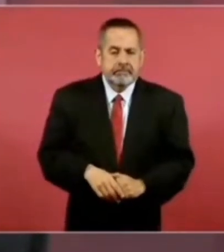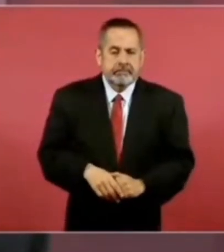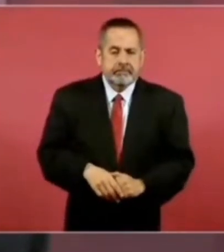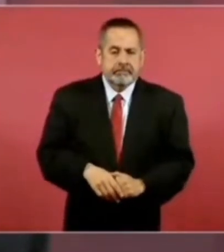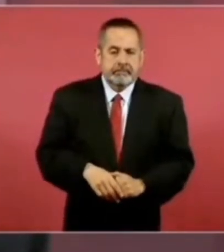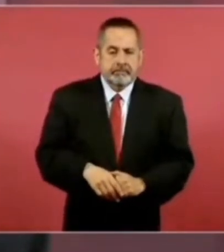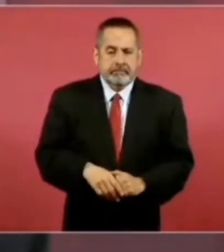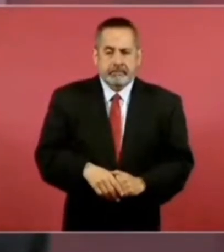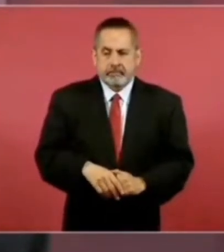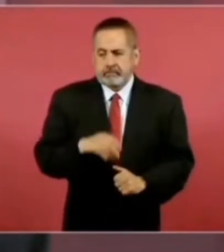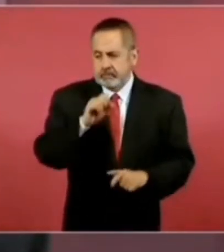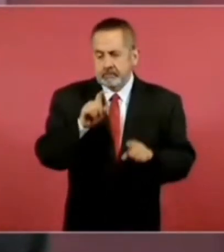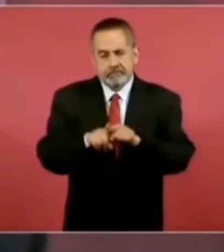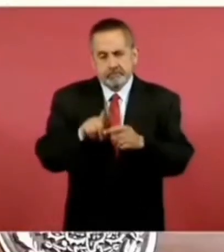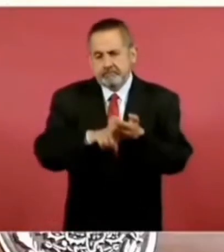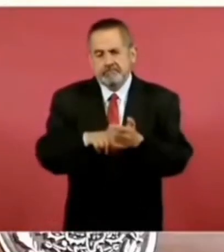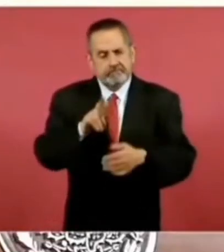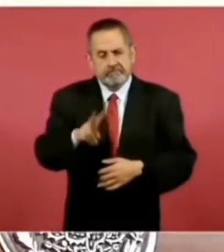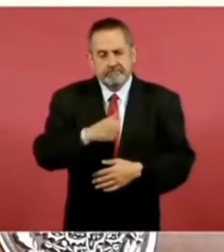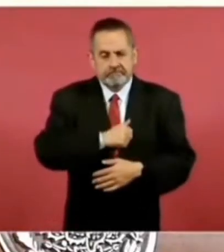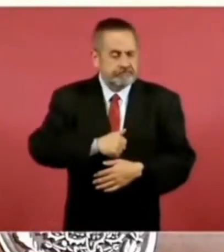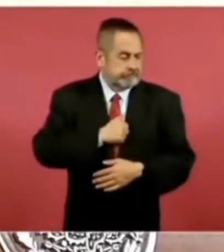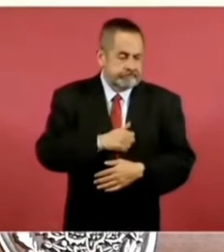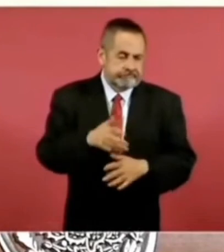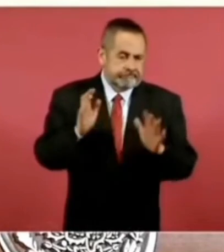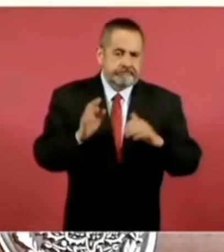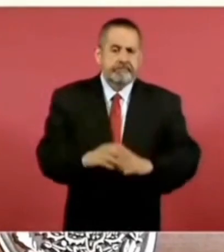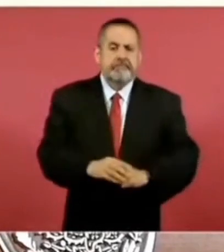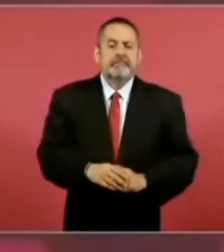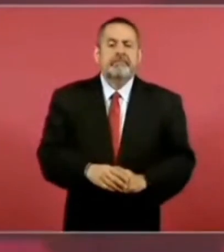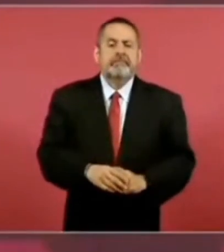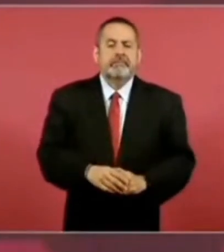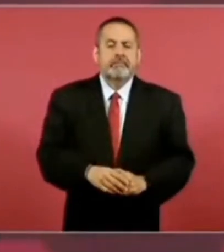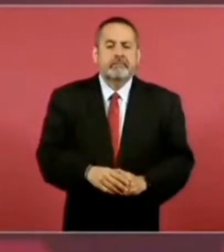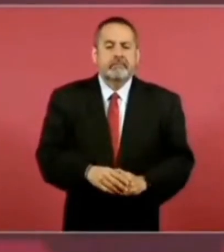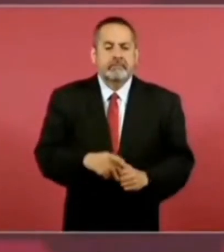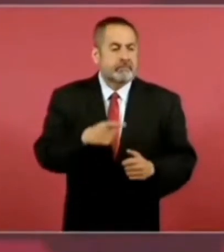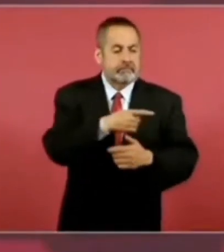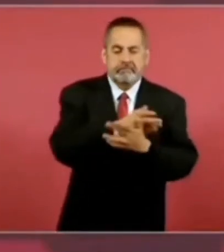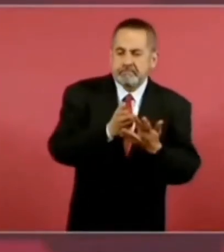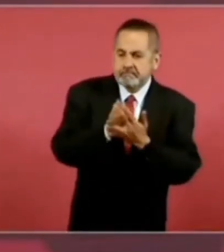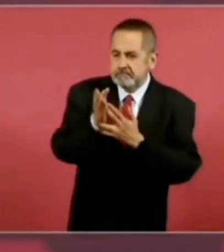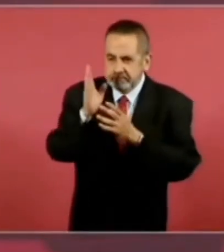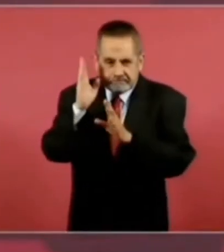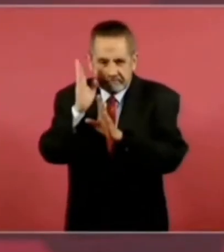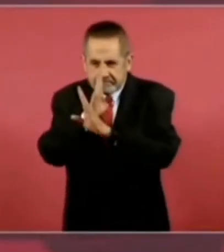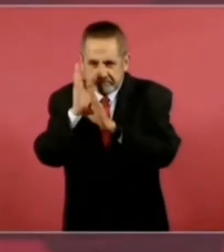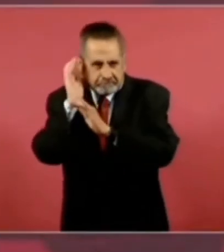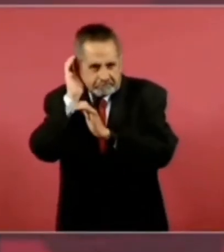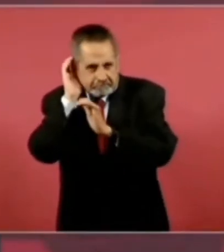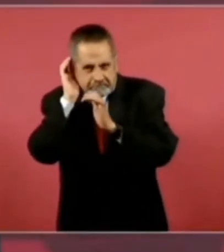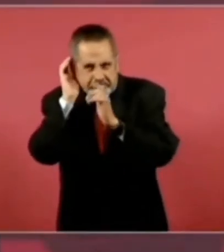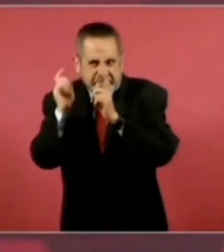Y sí es muy lamentable que se metan, ¿no?, a escuchar.